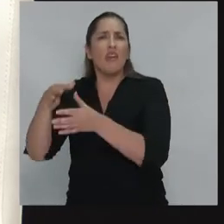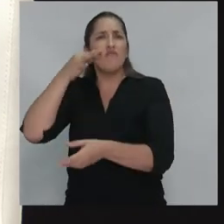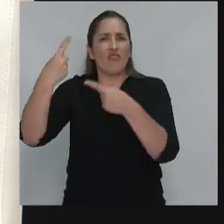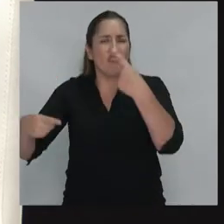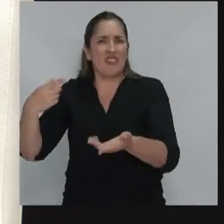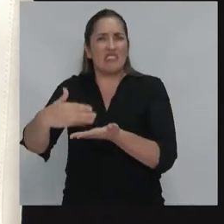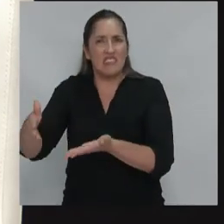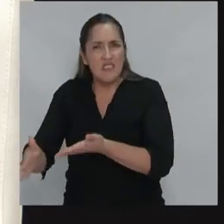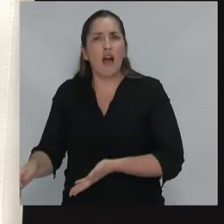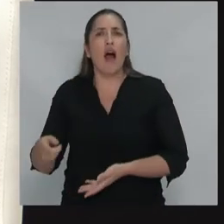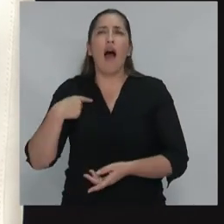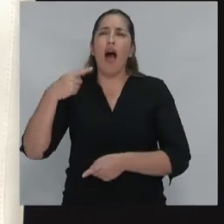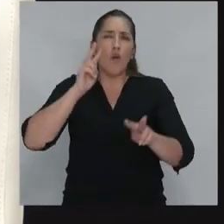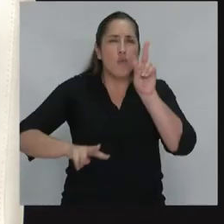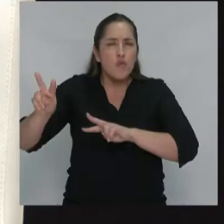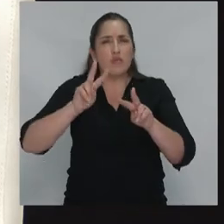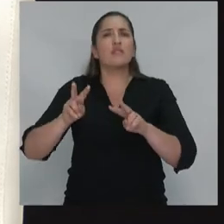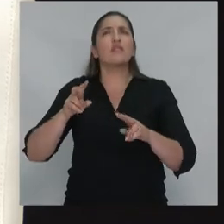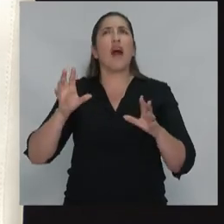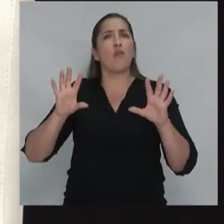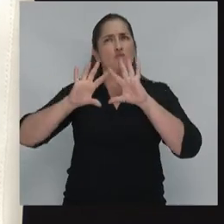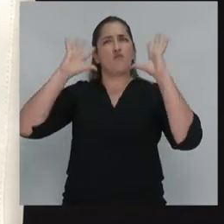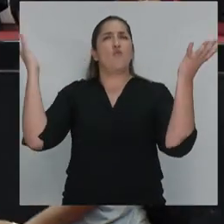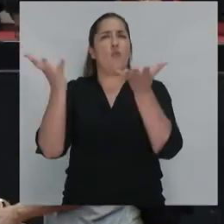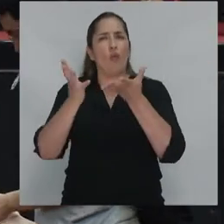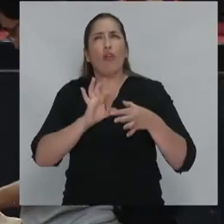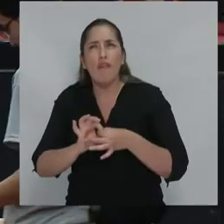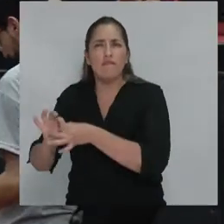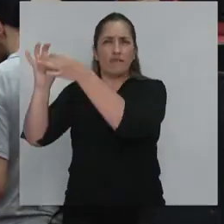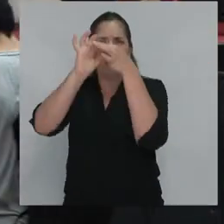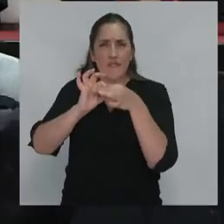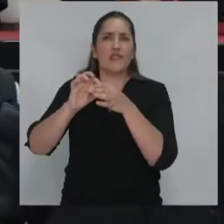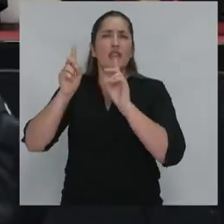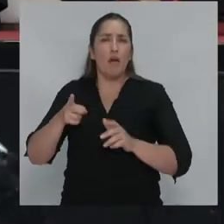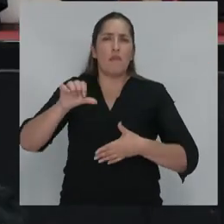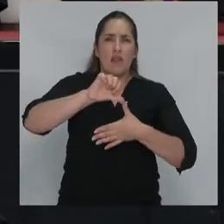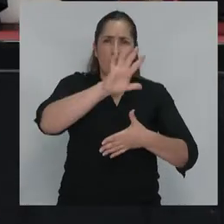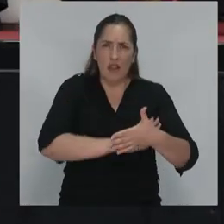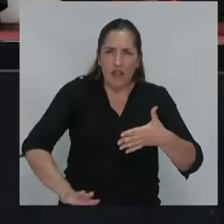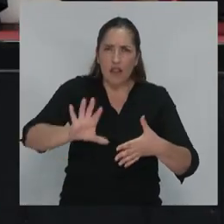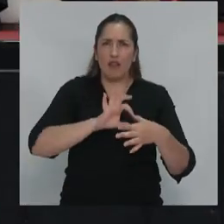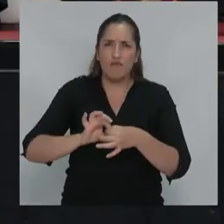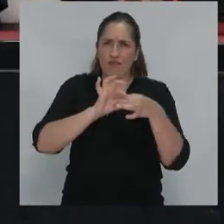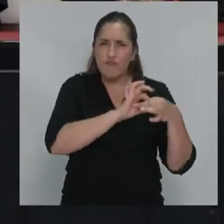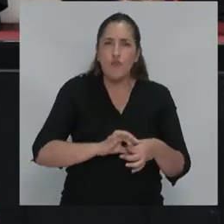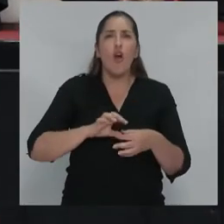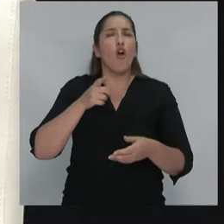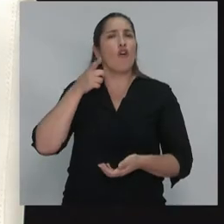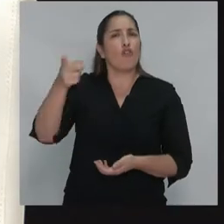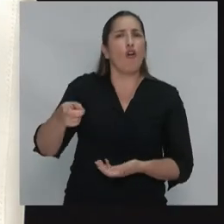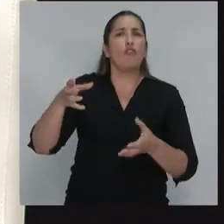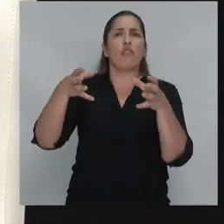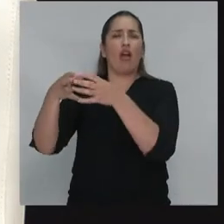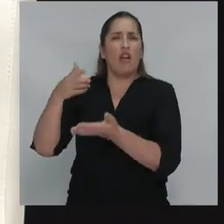alternativa construir una internacional progresista un internacional latinoamericanista un internacional antirracista un